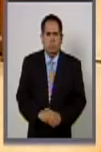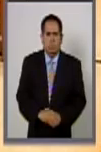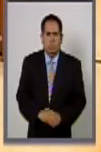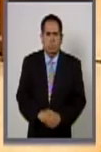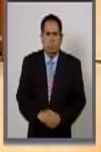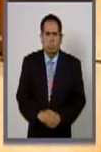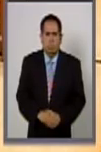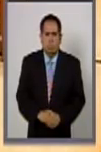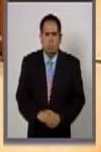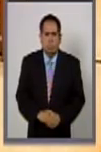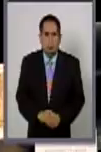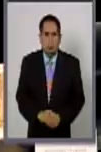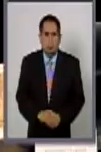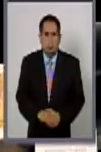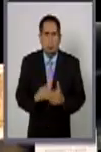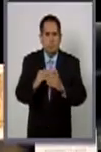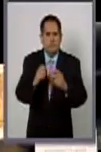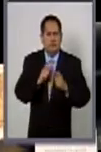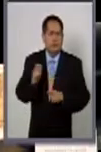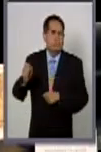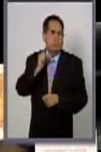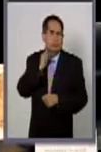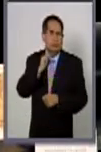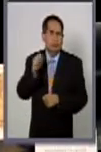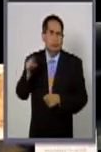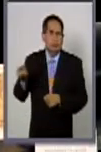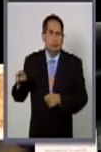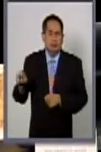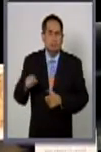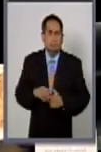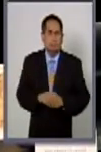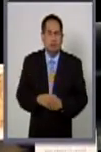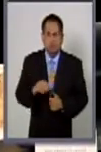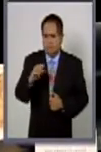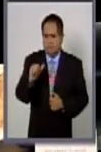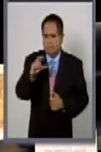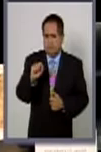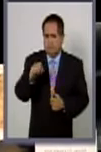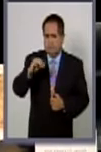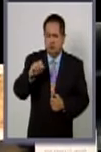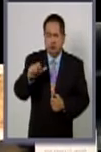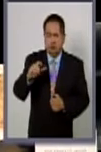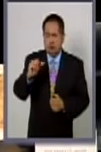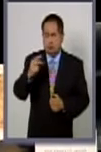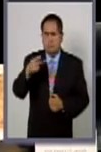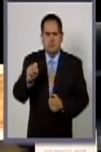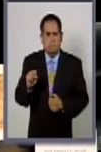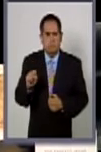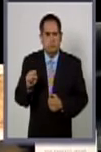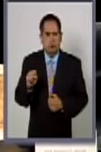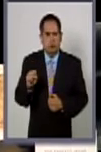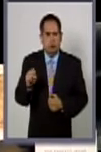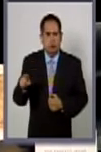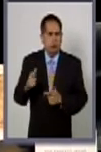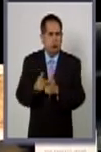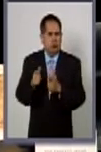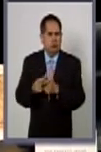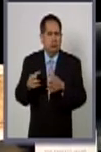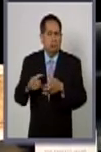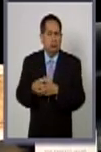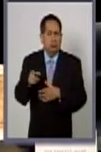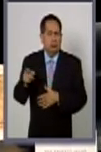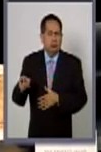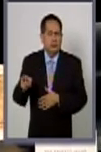Ahora tiene el uso de la tribuna el señor senador Carlos Manuel Merino Campos, del grupo parlamentario